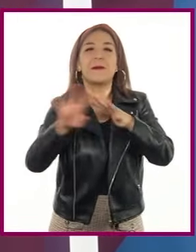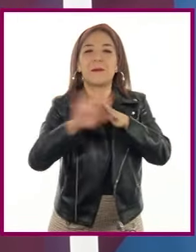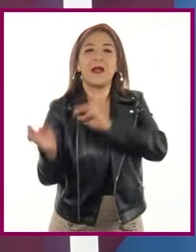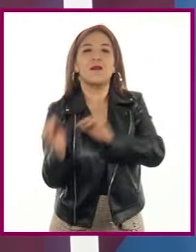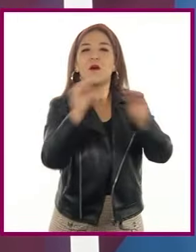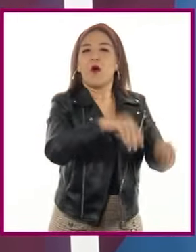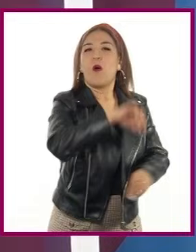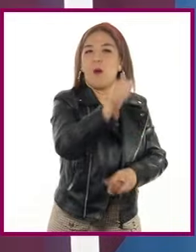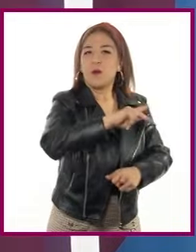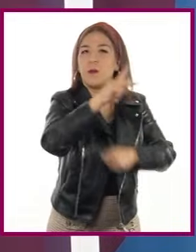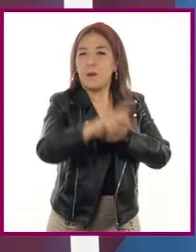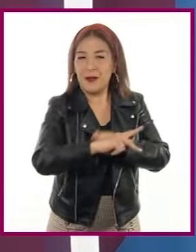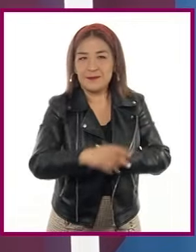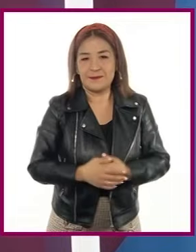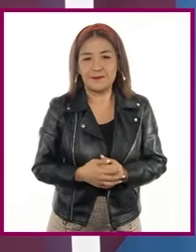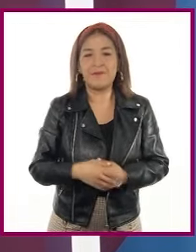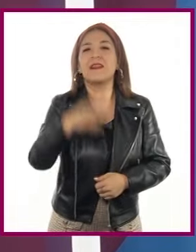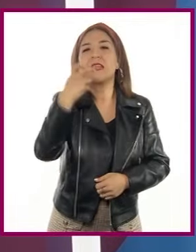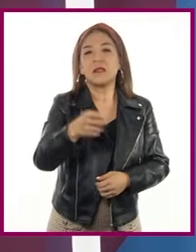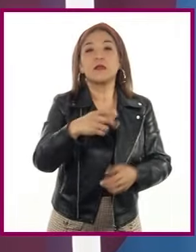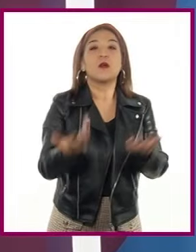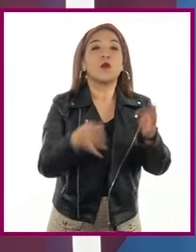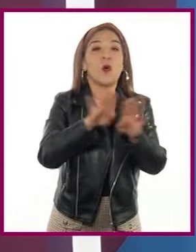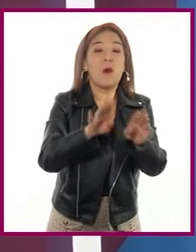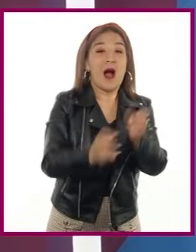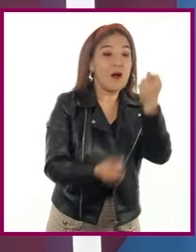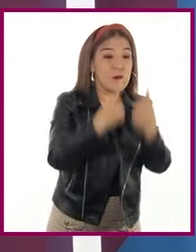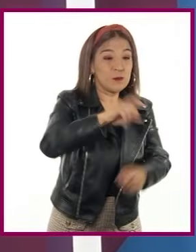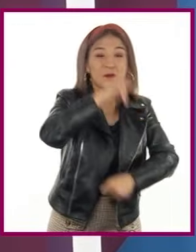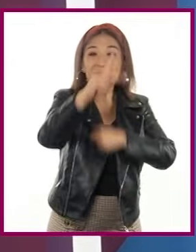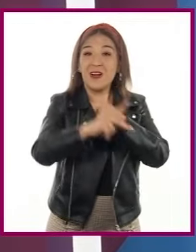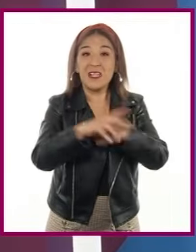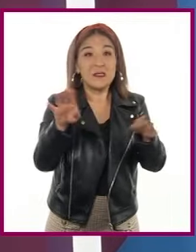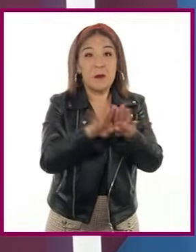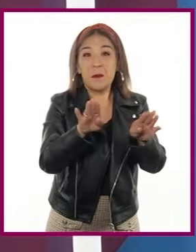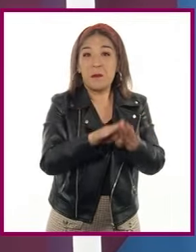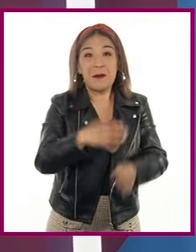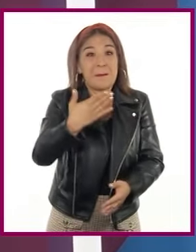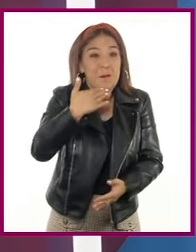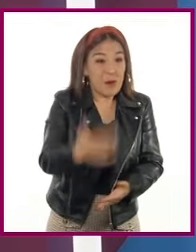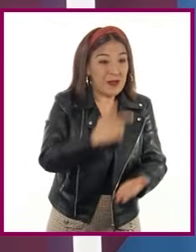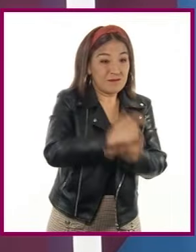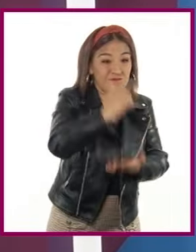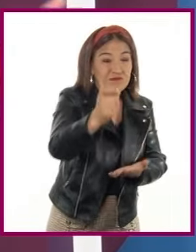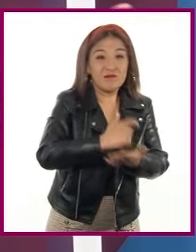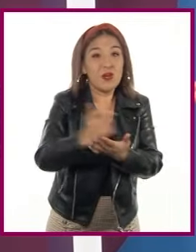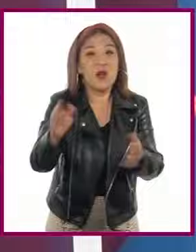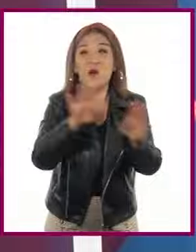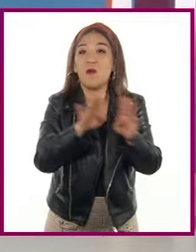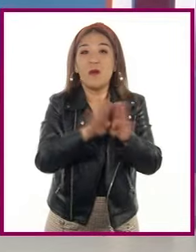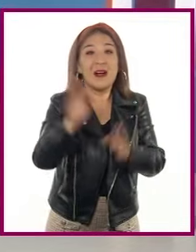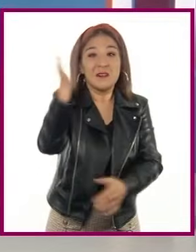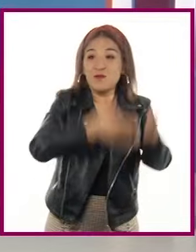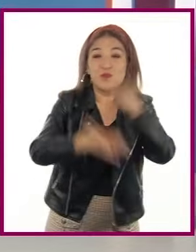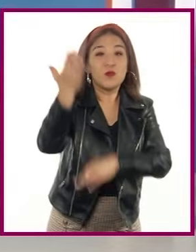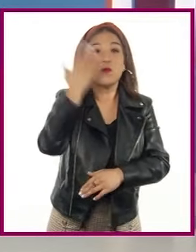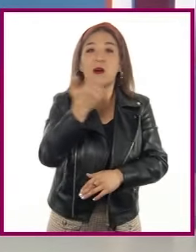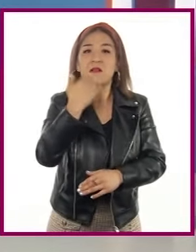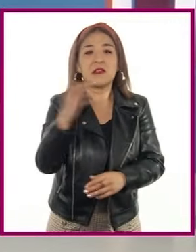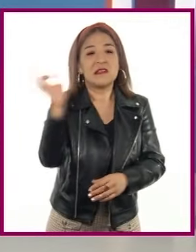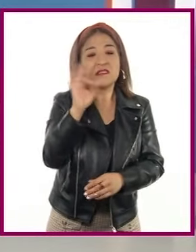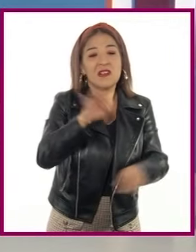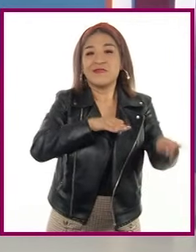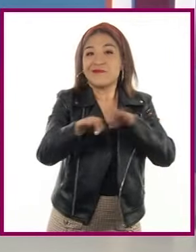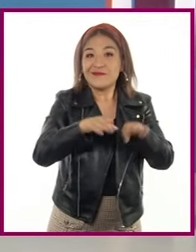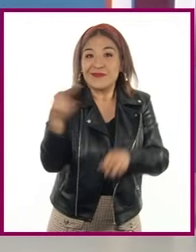estructura económica de los países menos desarrollados no genera suficientes puestos de trabajo, no habrá empleos